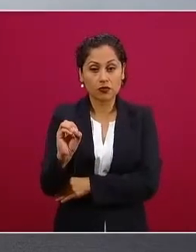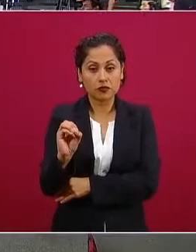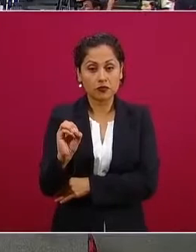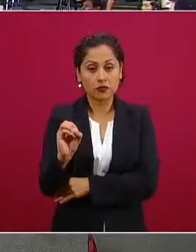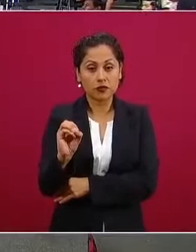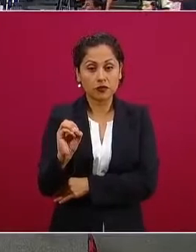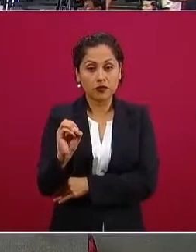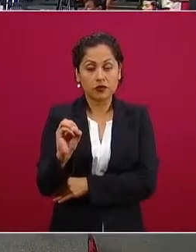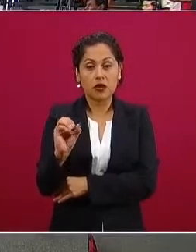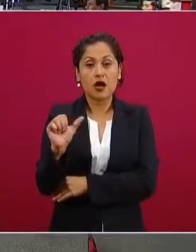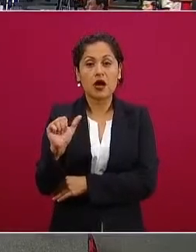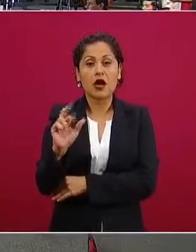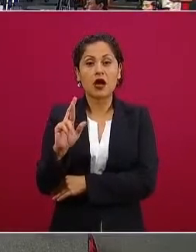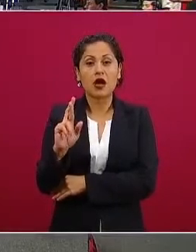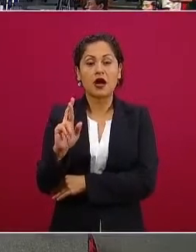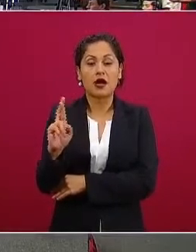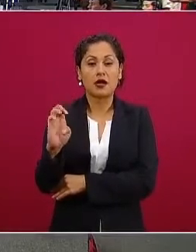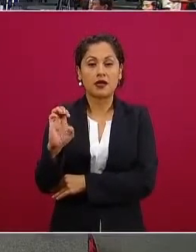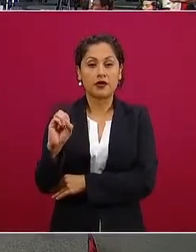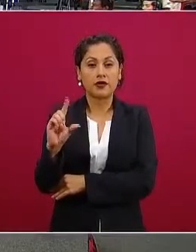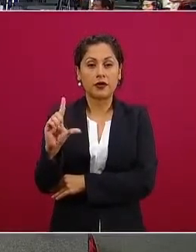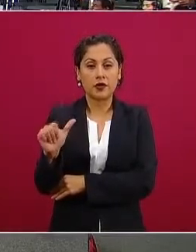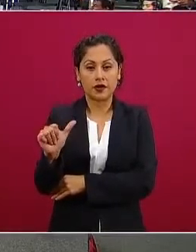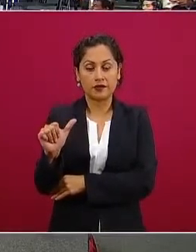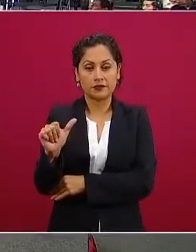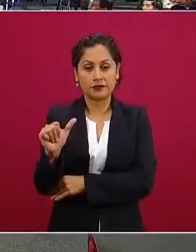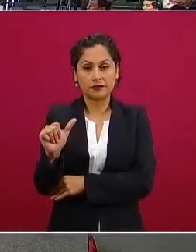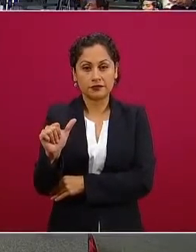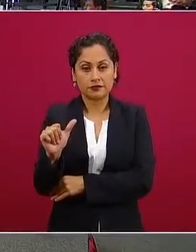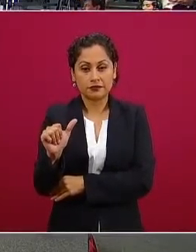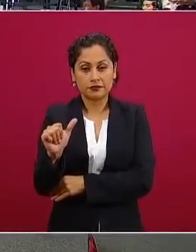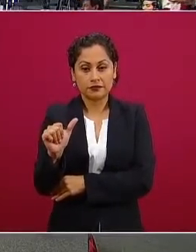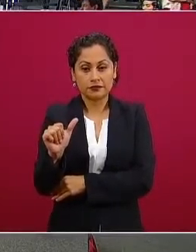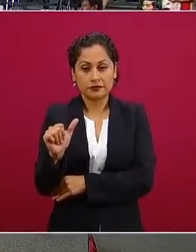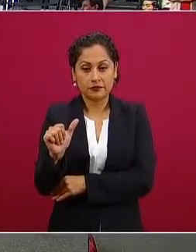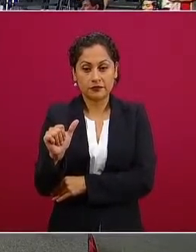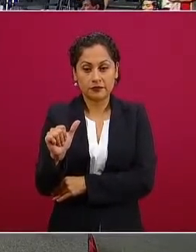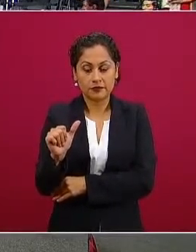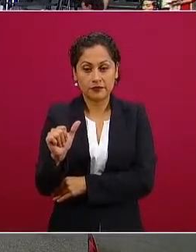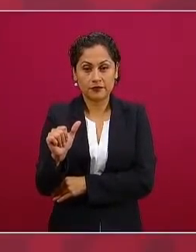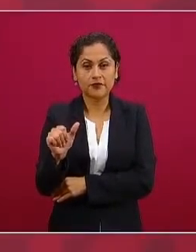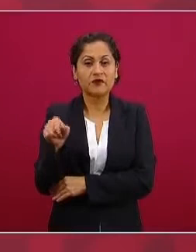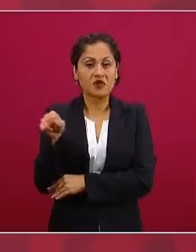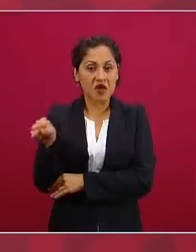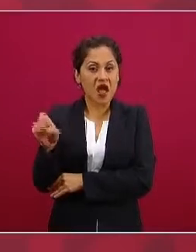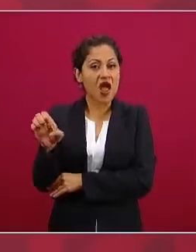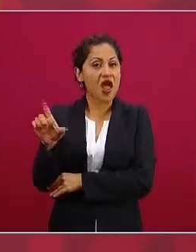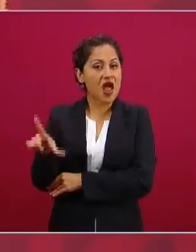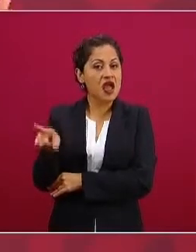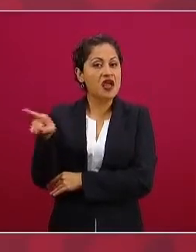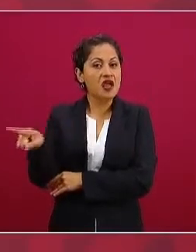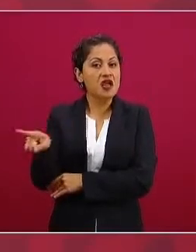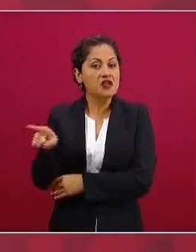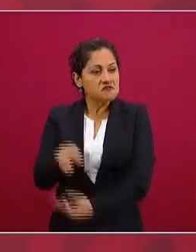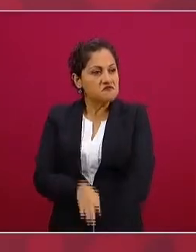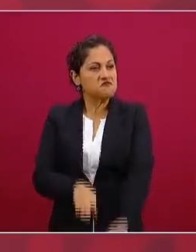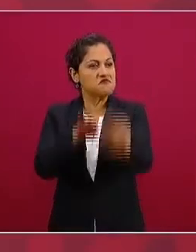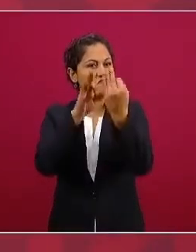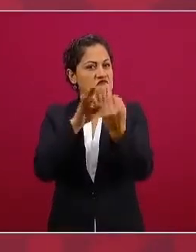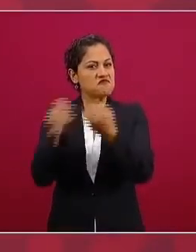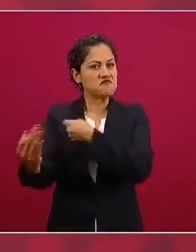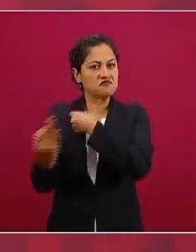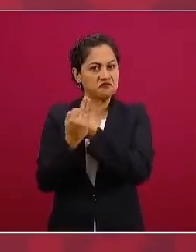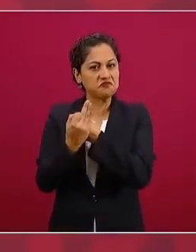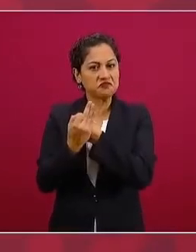Arreola que nos defiende enfrenta a todos esta